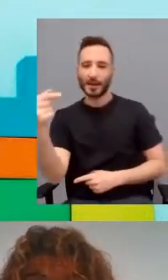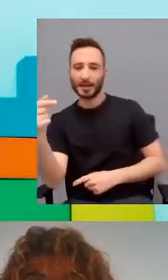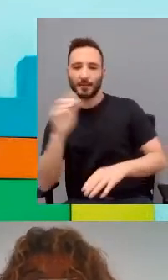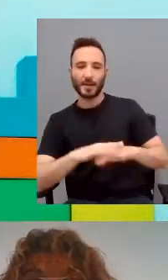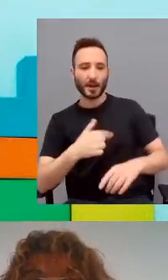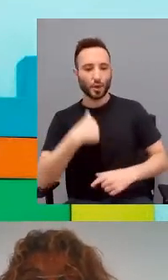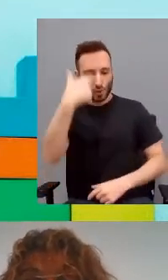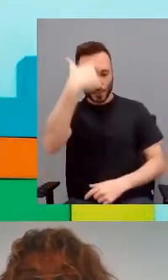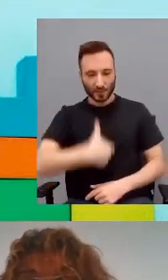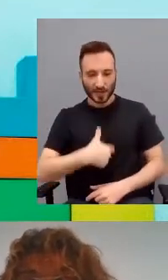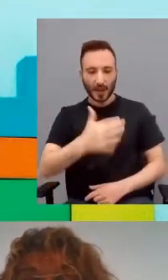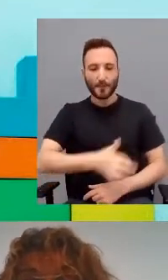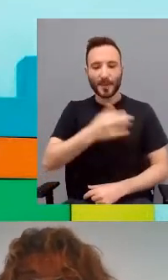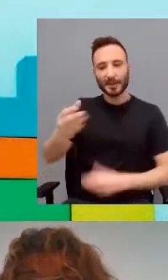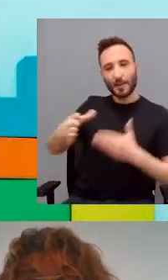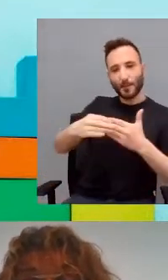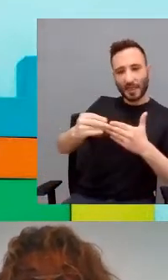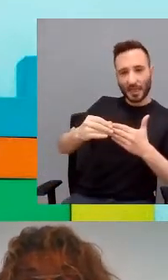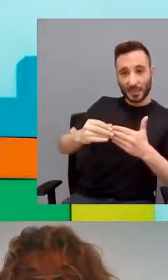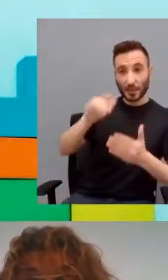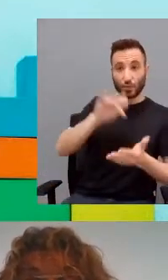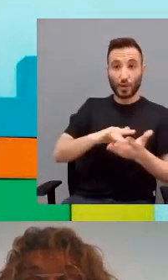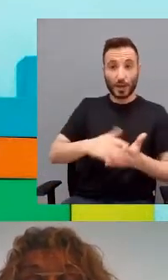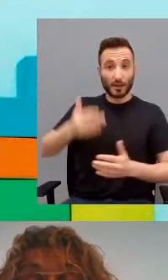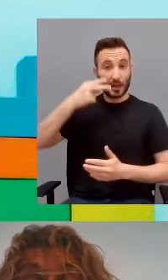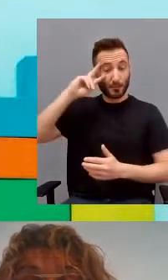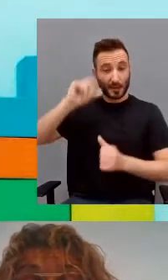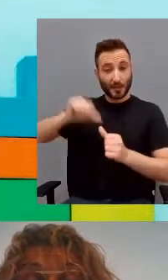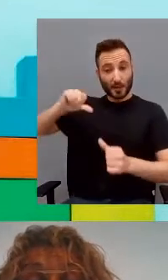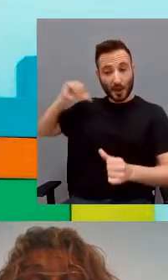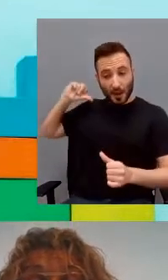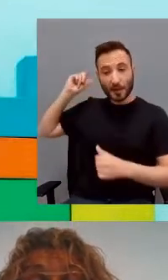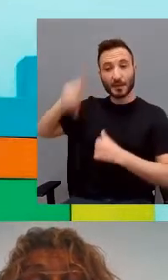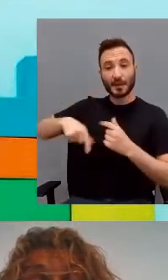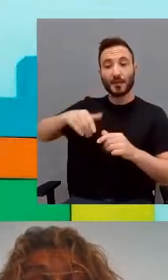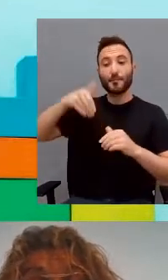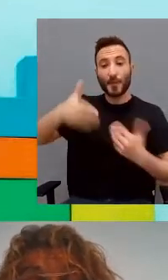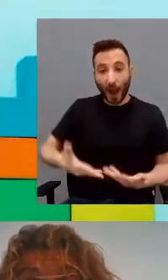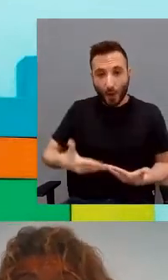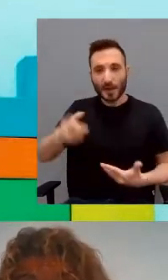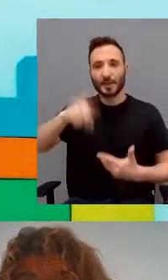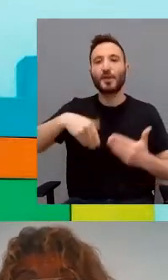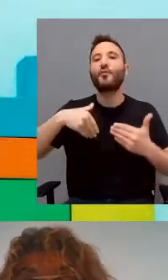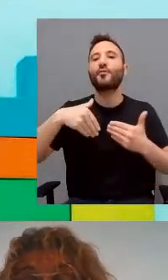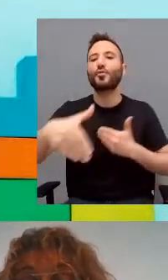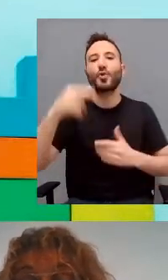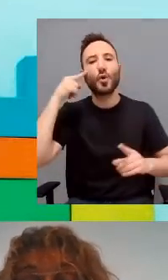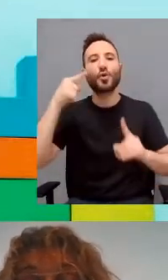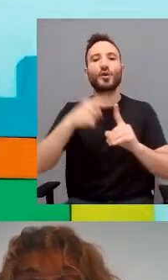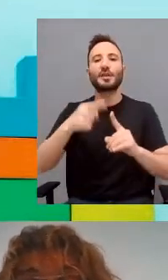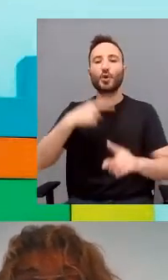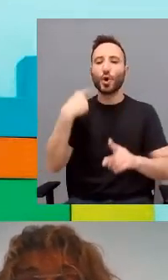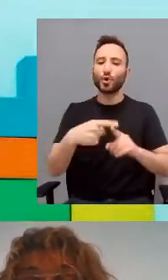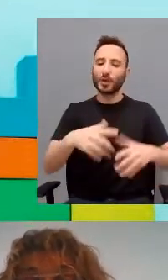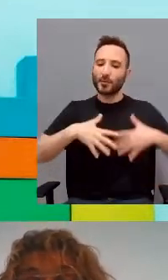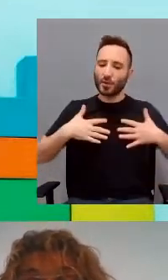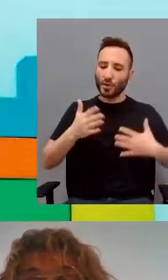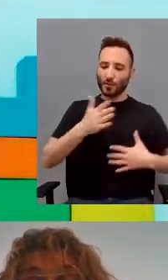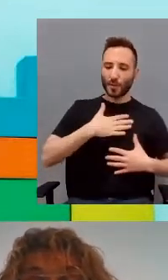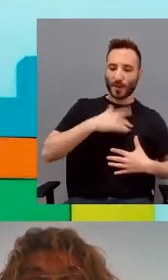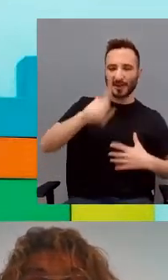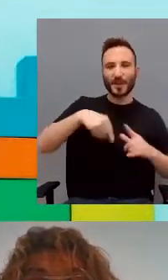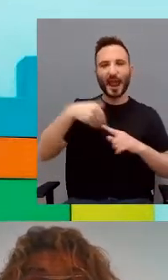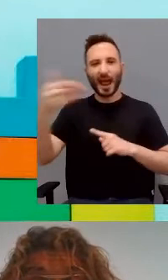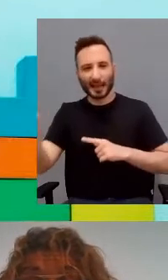sobre uno mismo y el paciente. En experiencias pasadas, presentes y futuras, alternando y equilibrando representaciones propias y ajenas. Objetivo